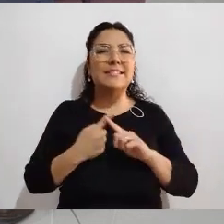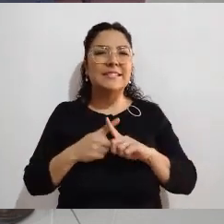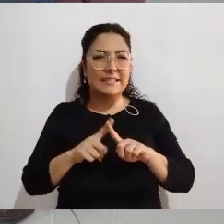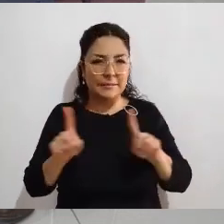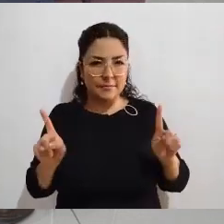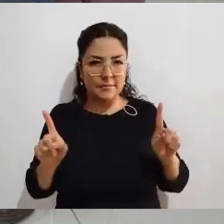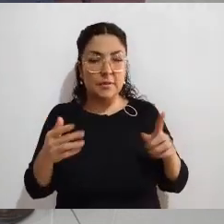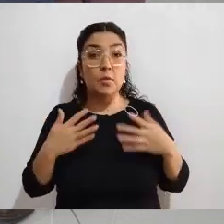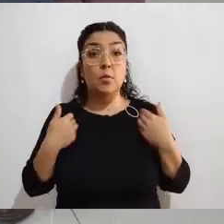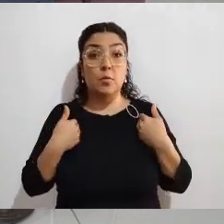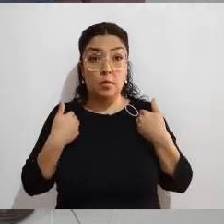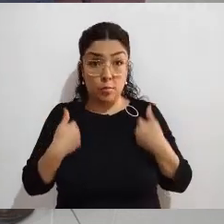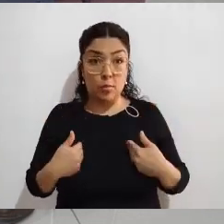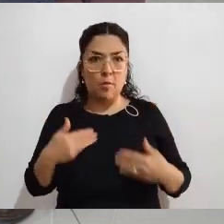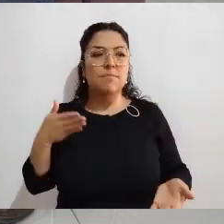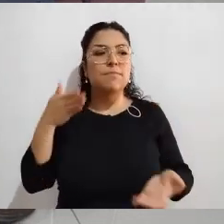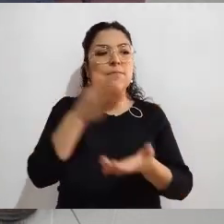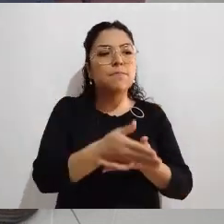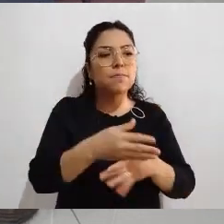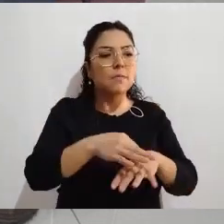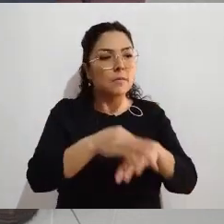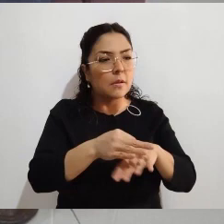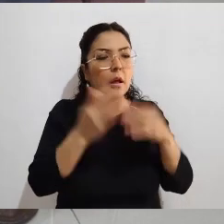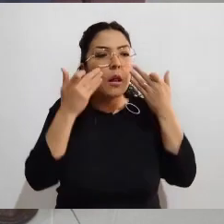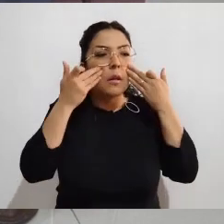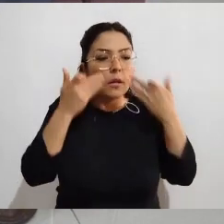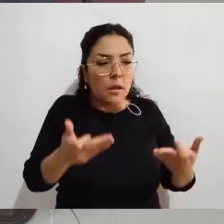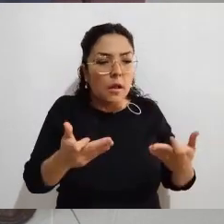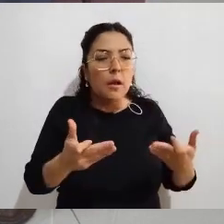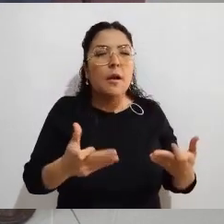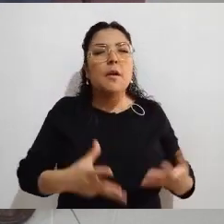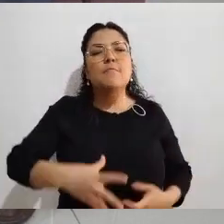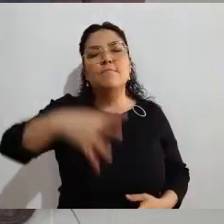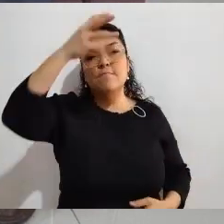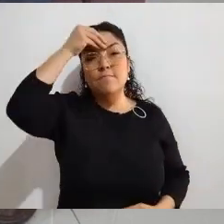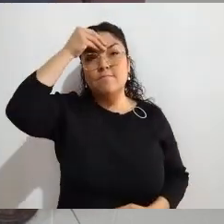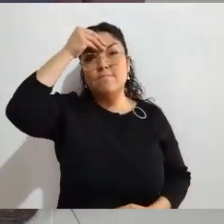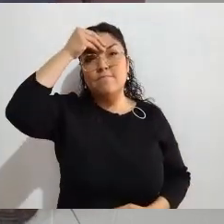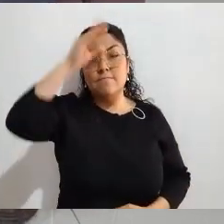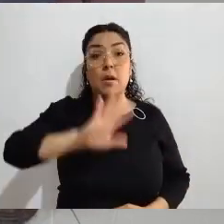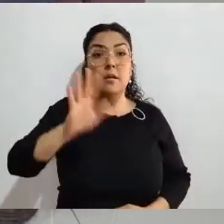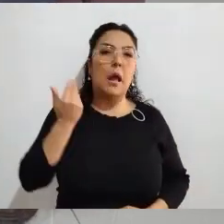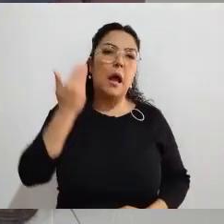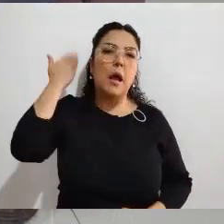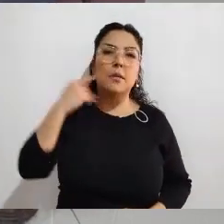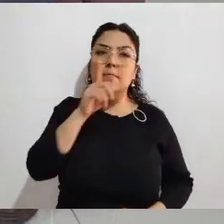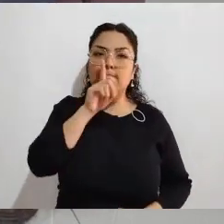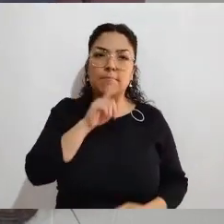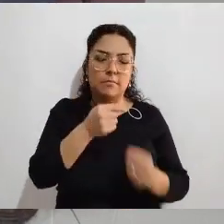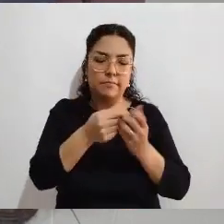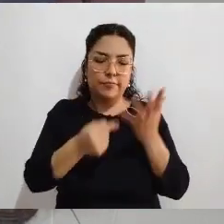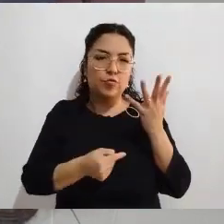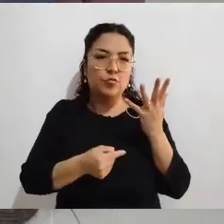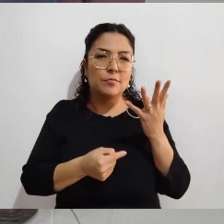yo me imagino que cambian muchos puntos de vista, muchos aspectos, descubro cosas que no conocía y se vienen abajo muchos mitos.